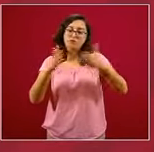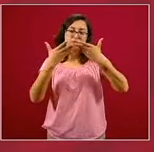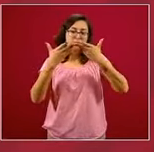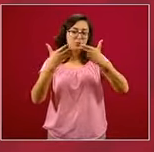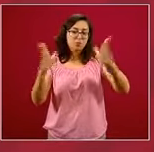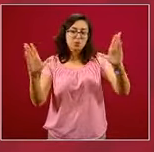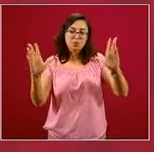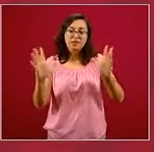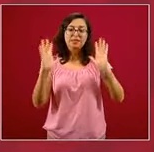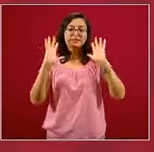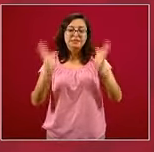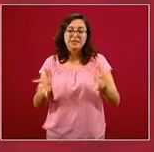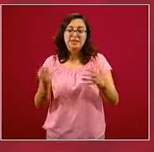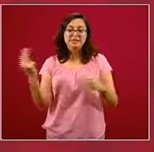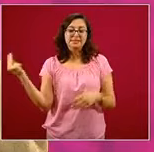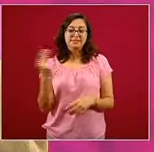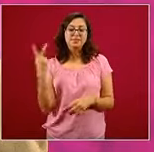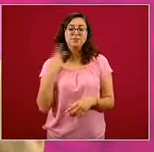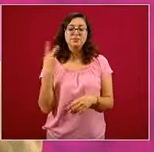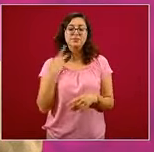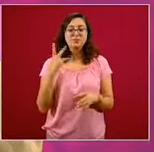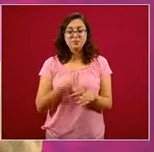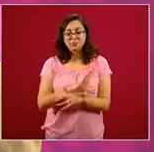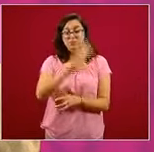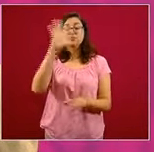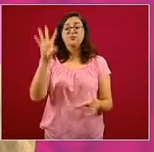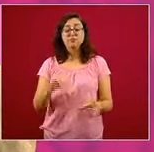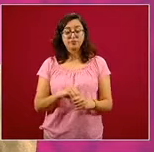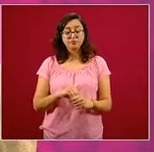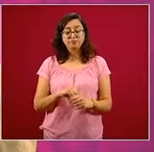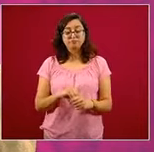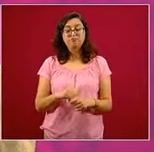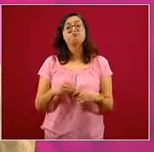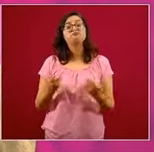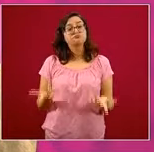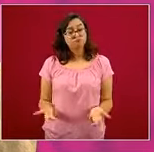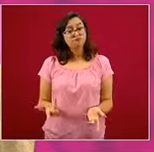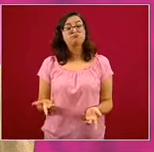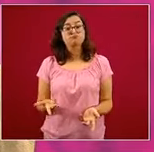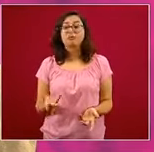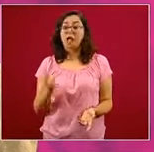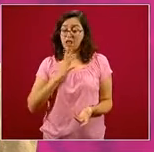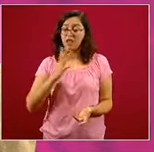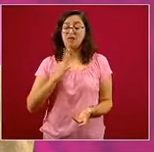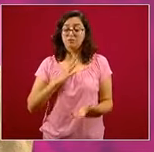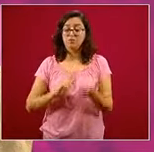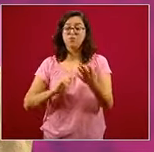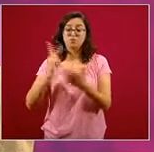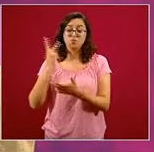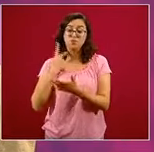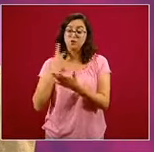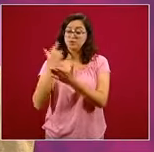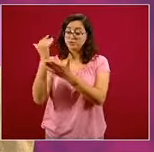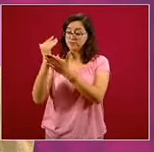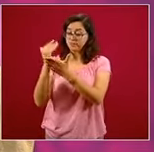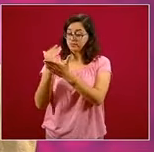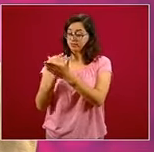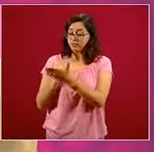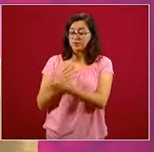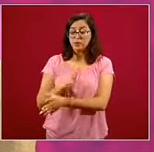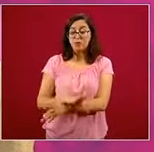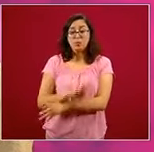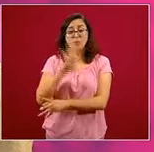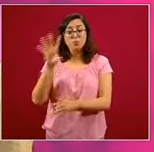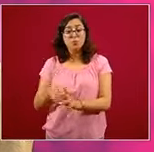la necesidad de una política integral, pues sépase que tal política integral existe. Y precisamente para eso